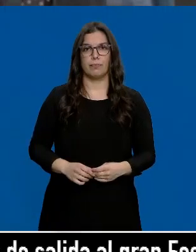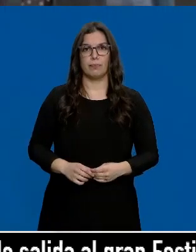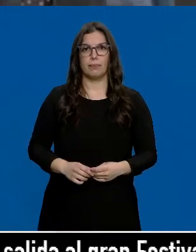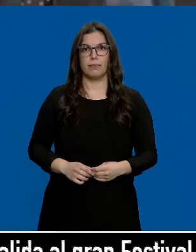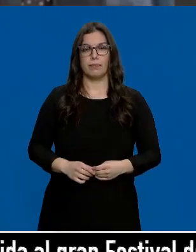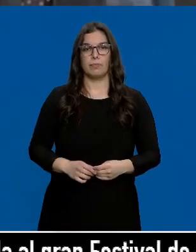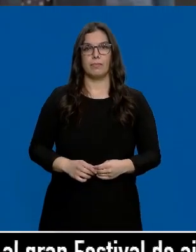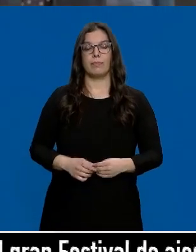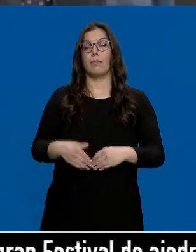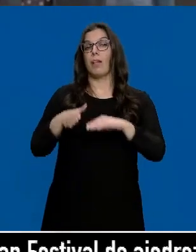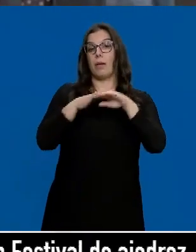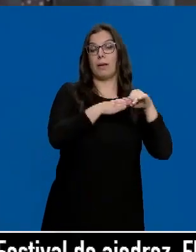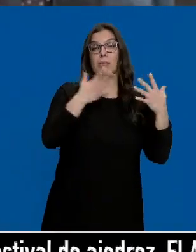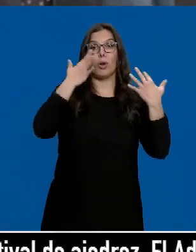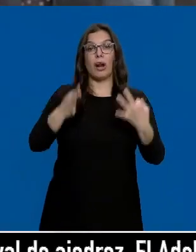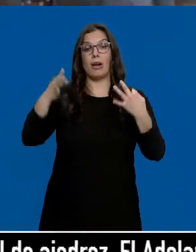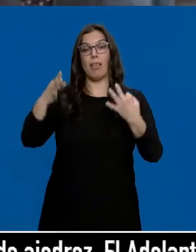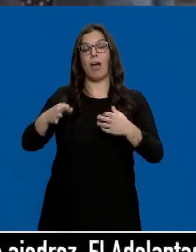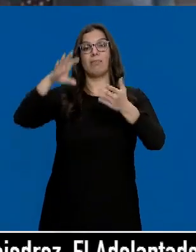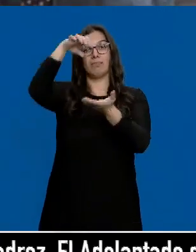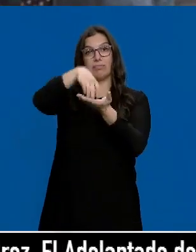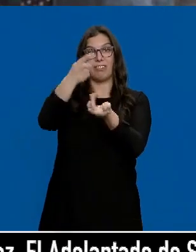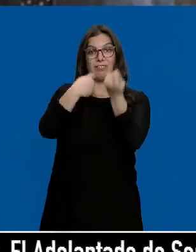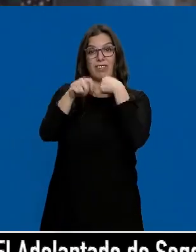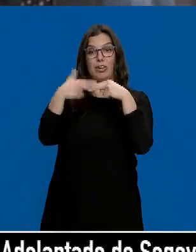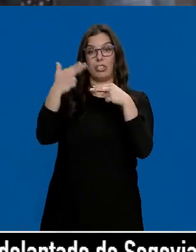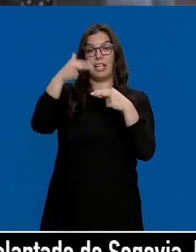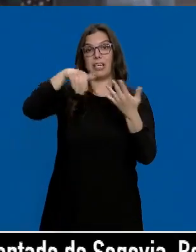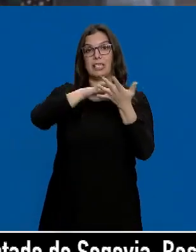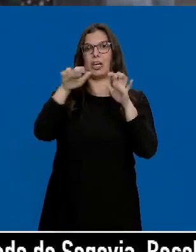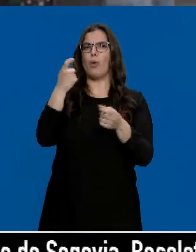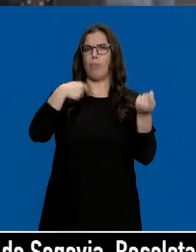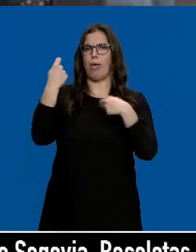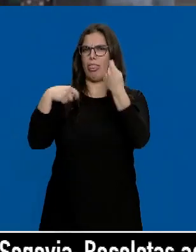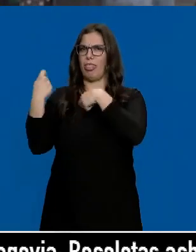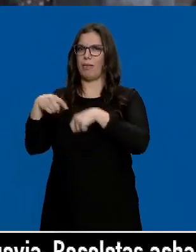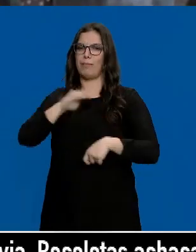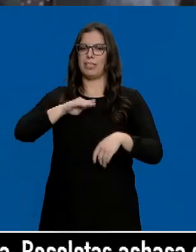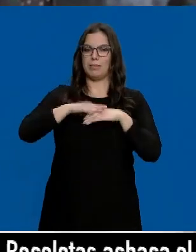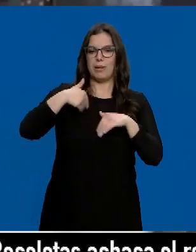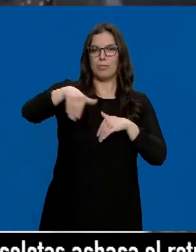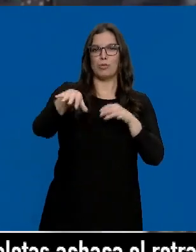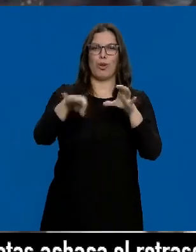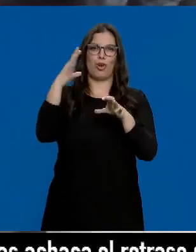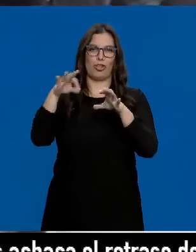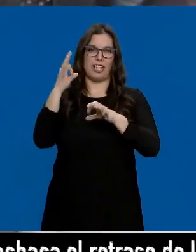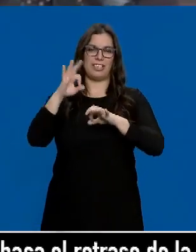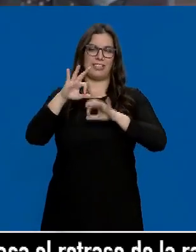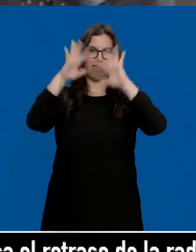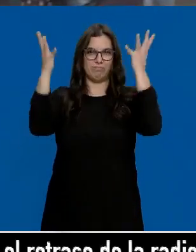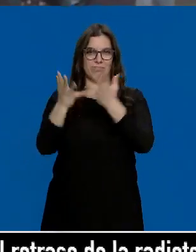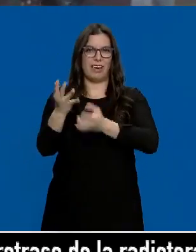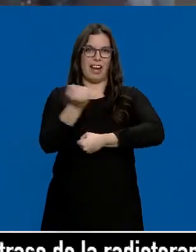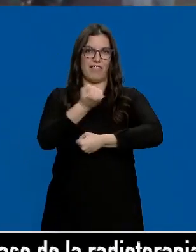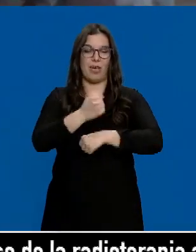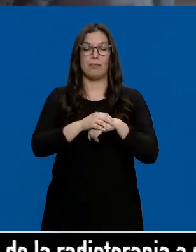Al margen de esta polémica, lo cierto es que las administraciones de Lotería de Castilla y León están vendiendo y mucho para el próximo sorteo extraordinario de Navidad. Si hay